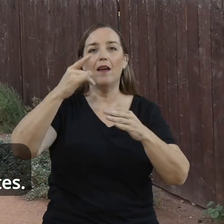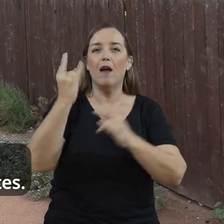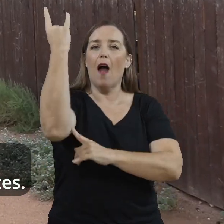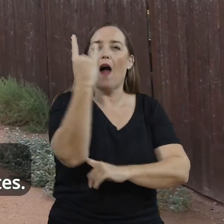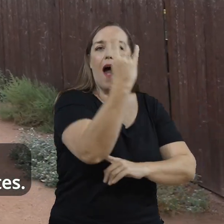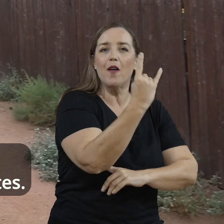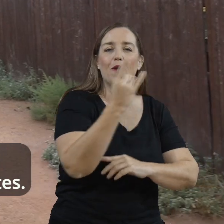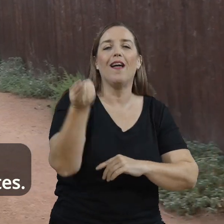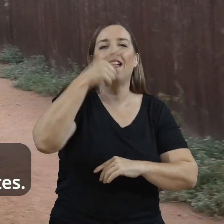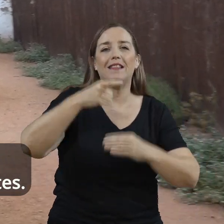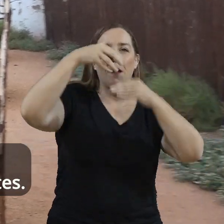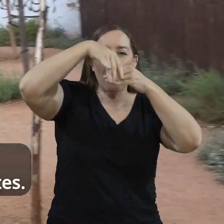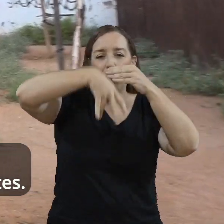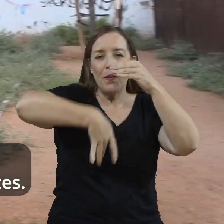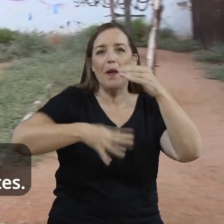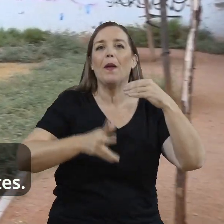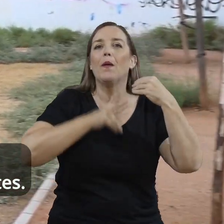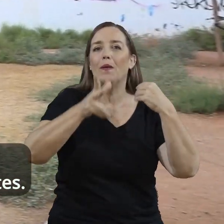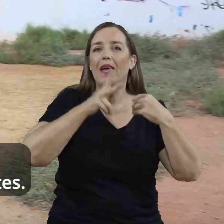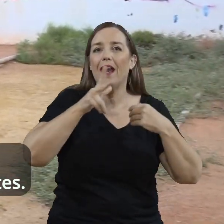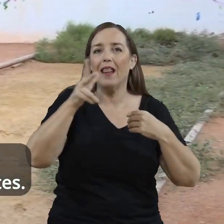y verticales, huertos urbanos y fuentes.